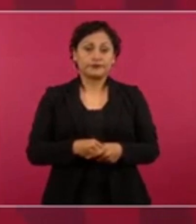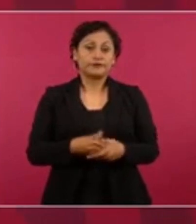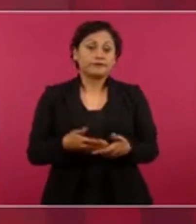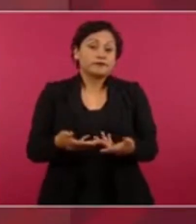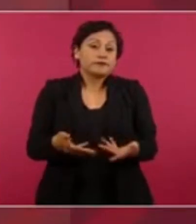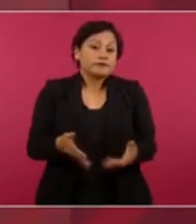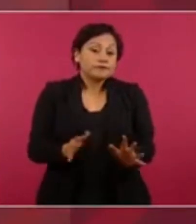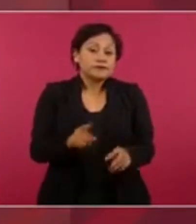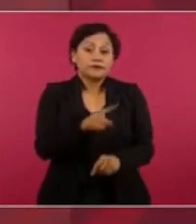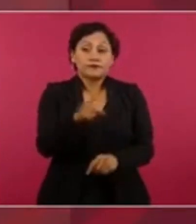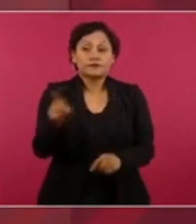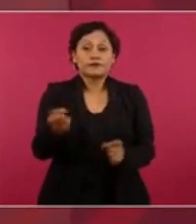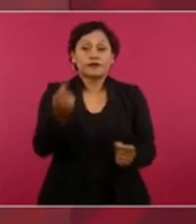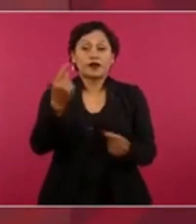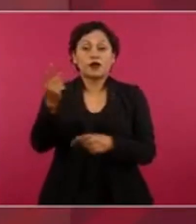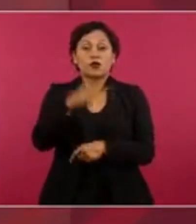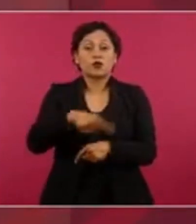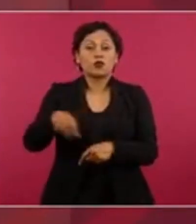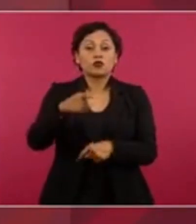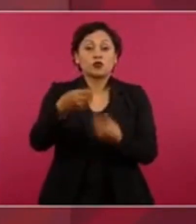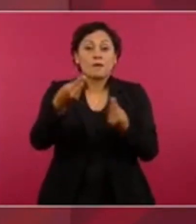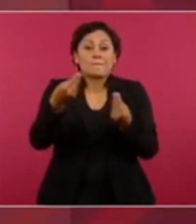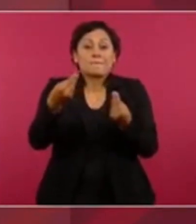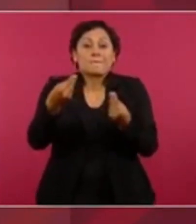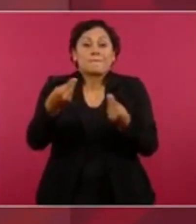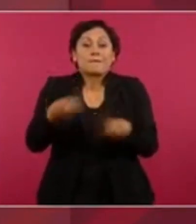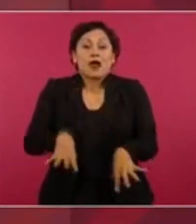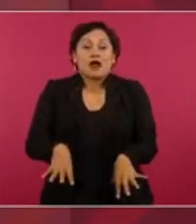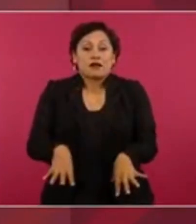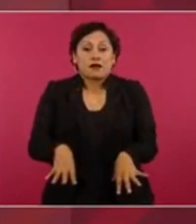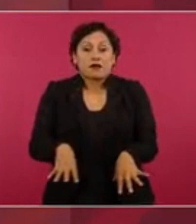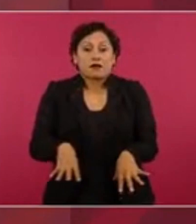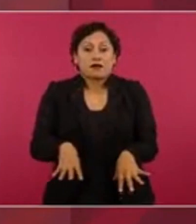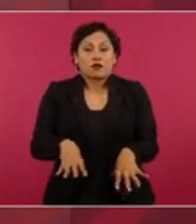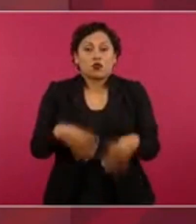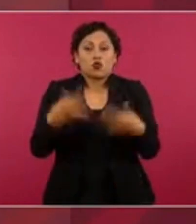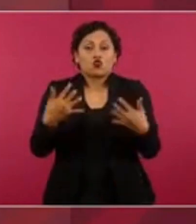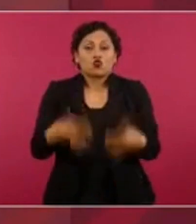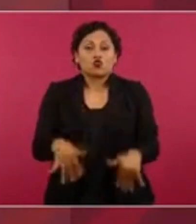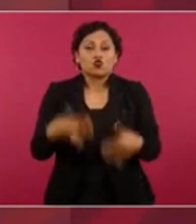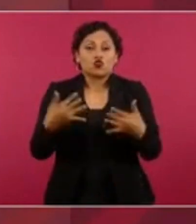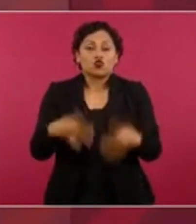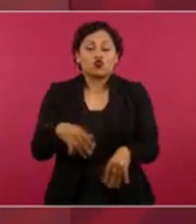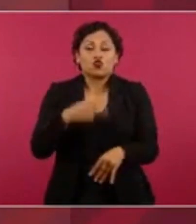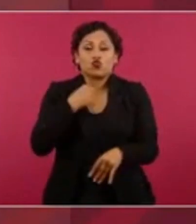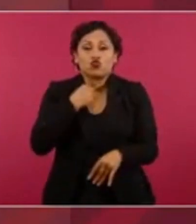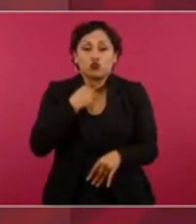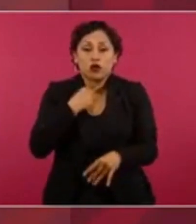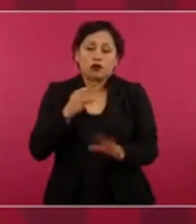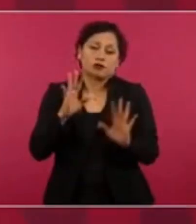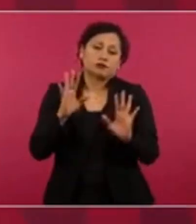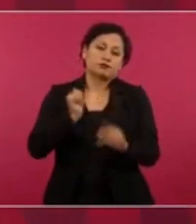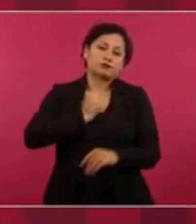lo lamento, es como los periodistas,